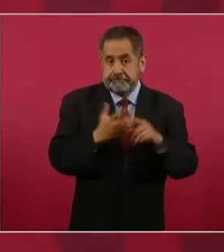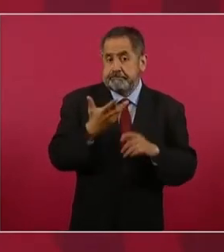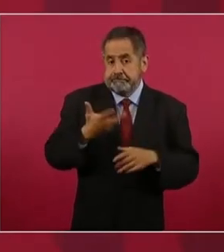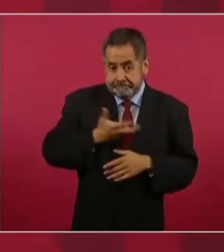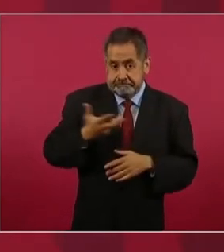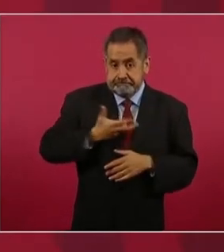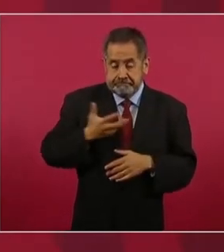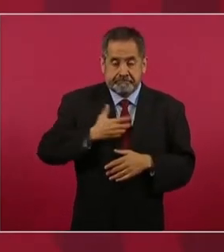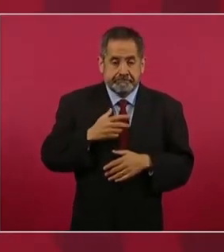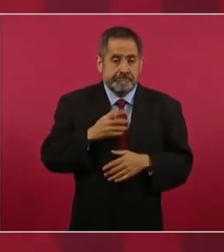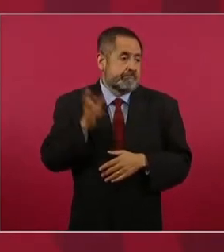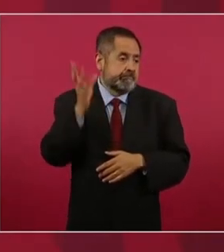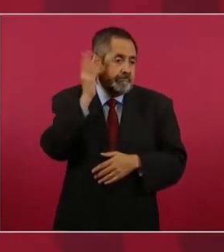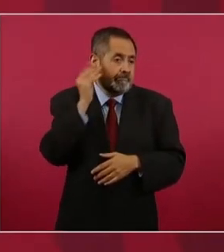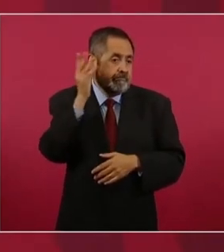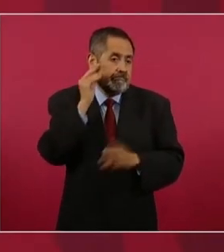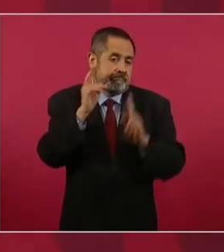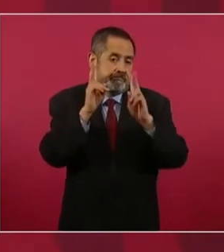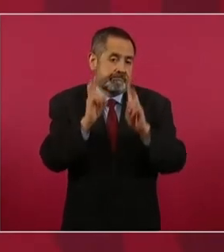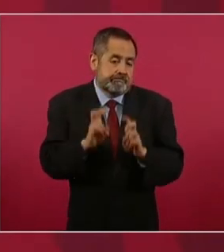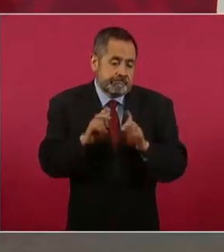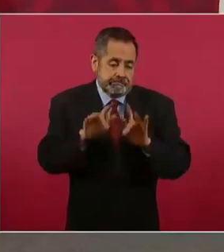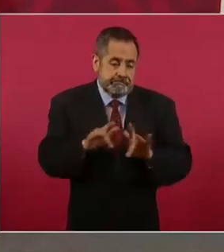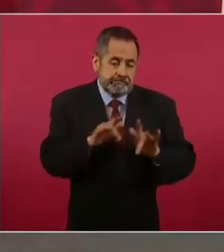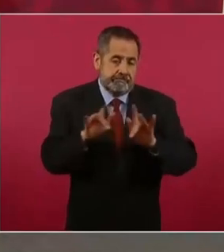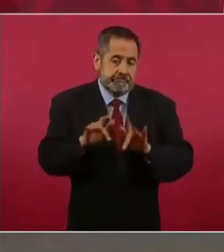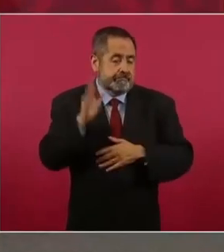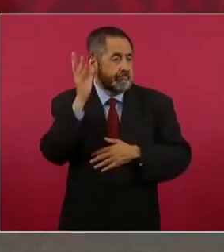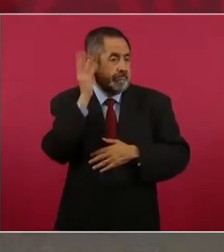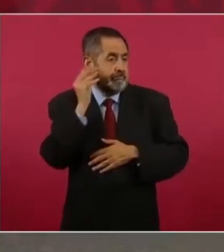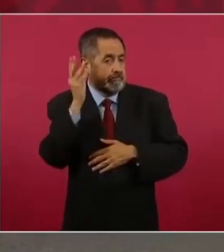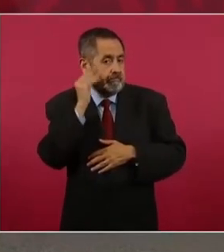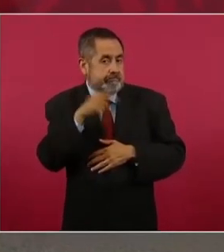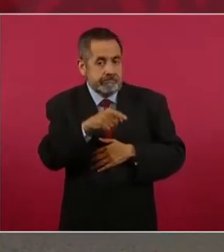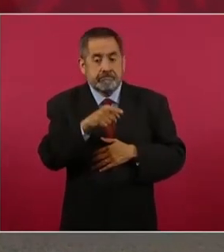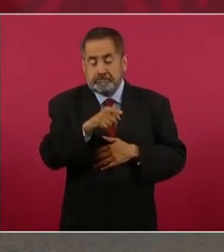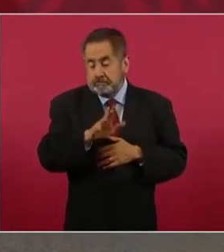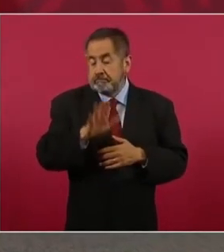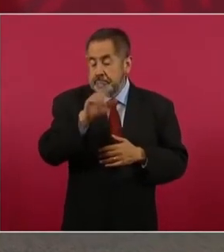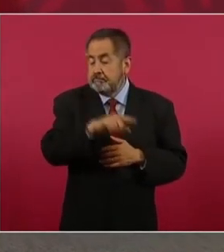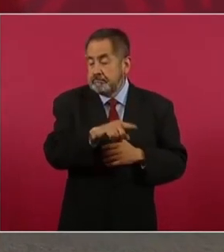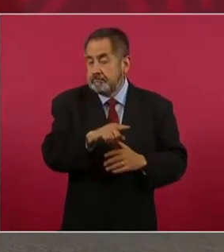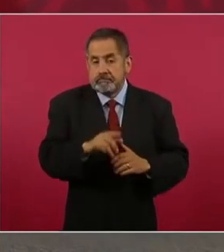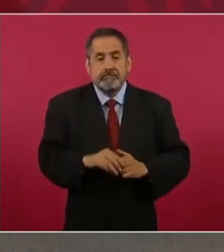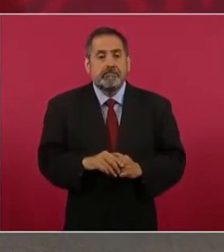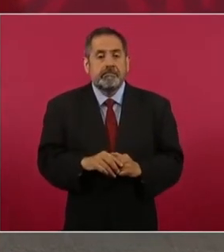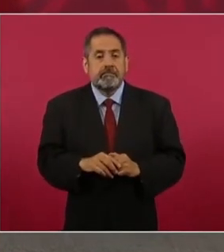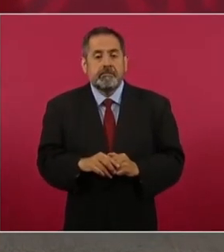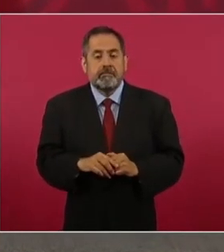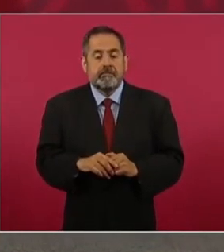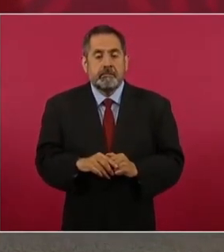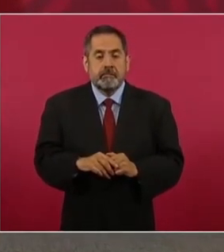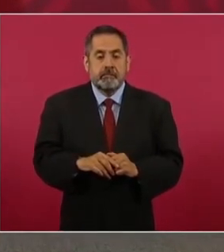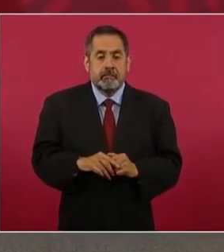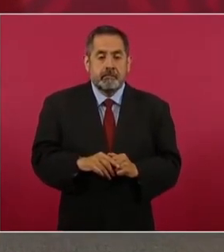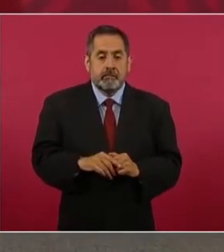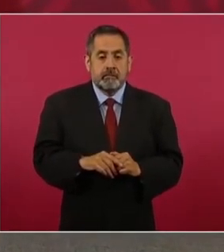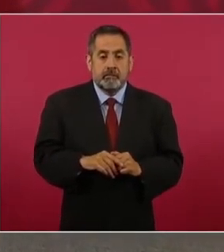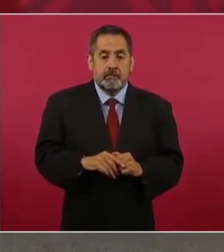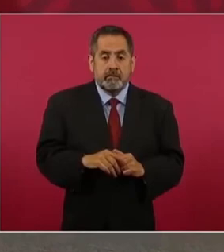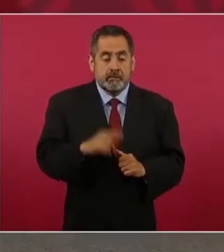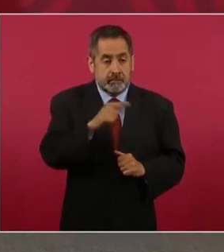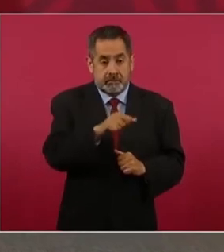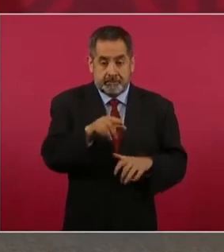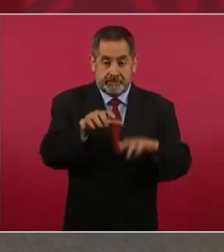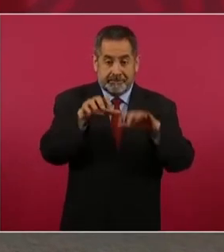sobre unas supuestas grabaciones, ya una vez